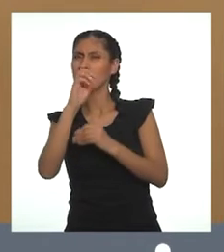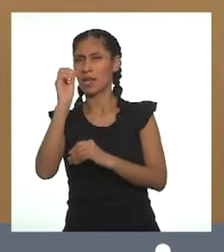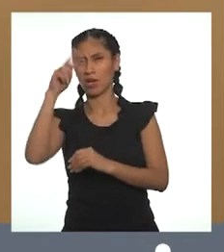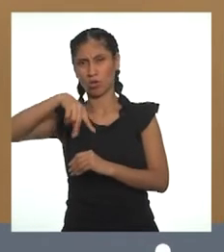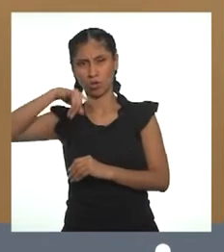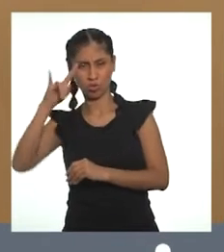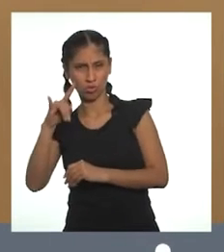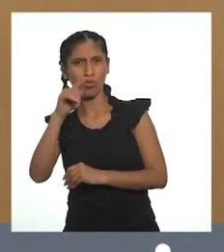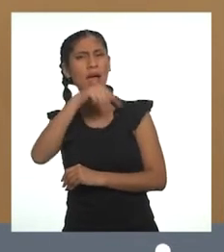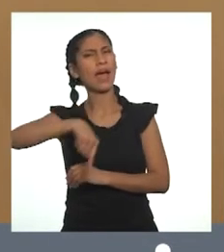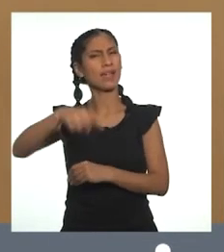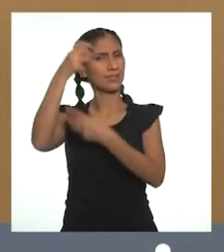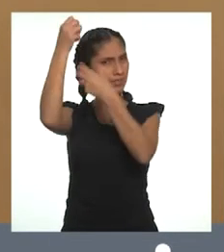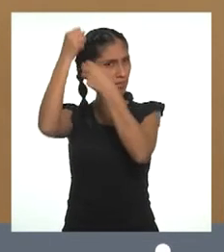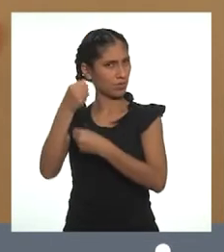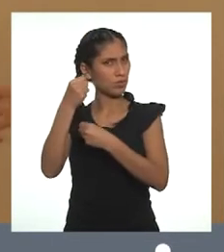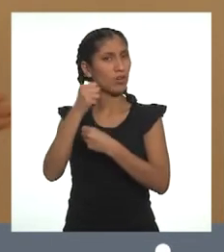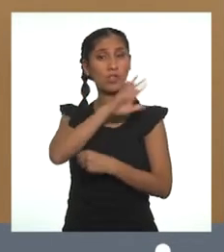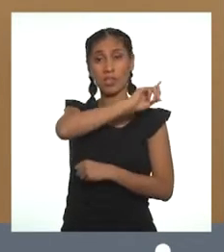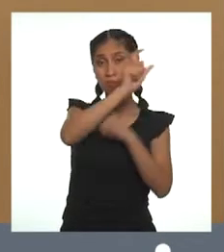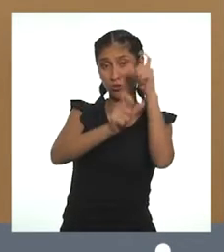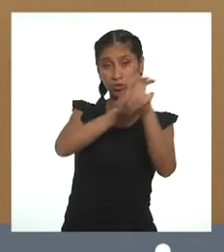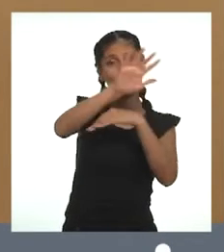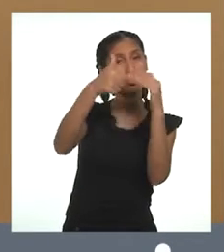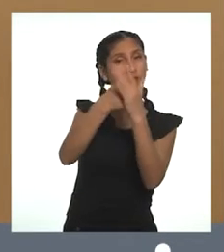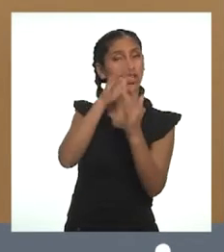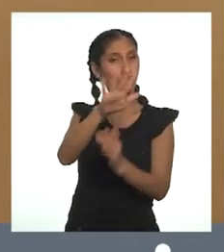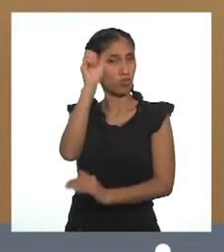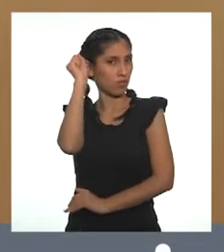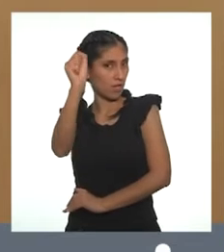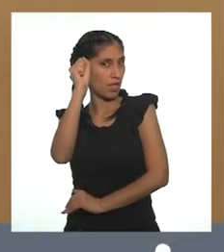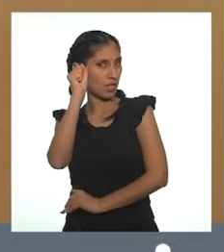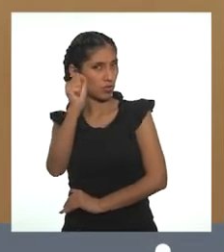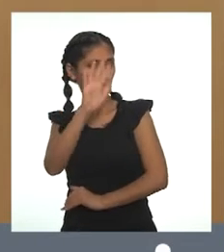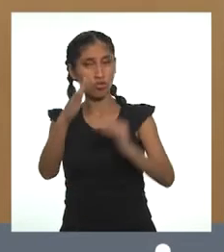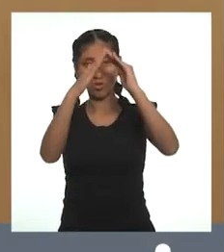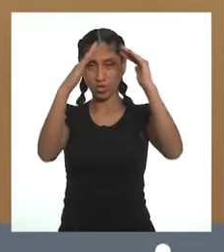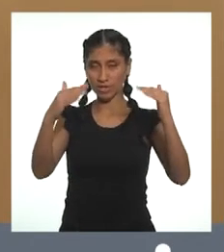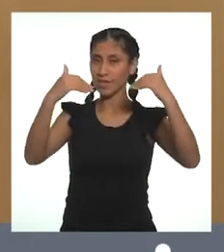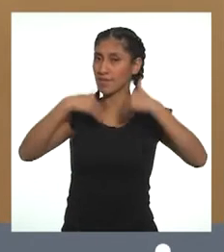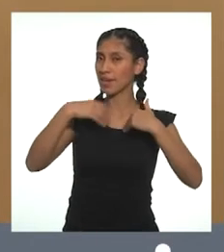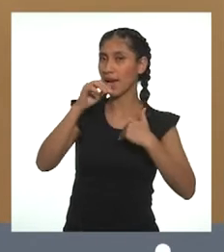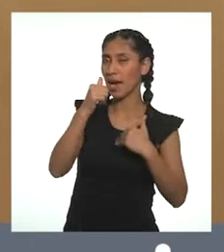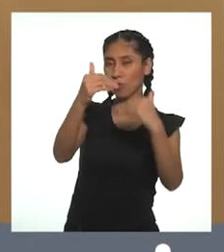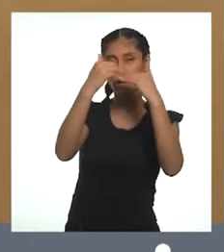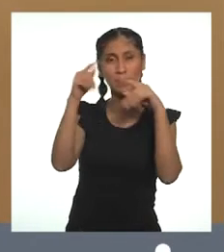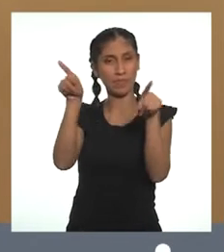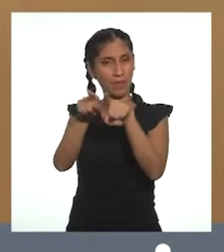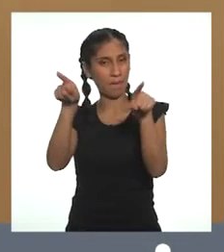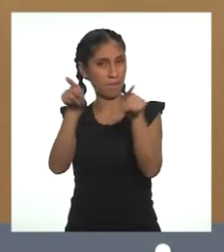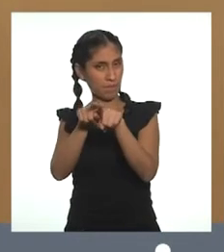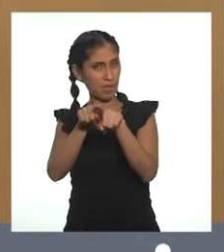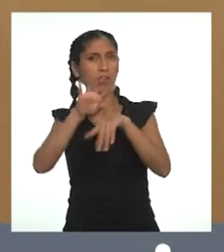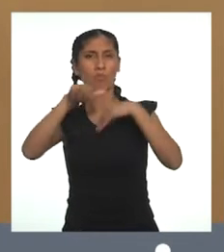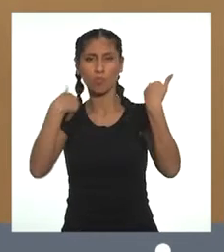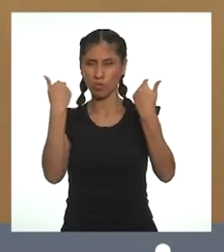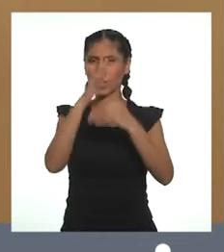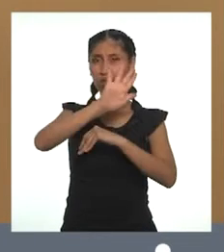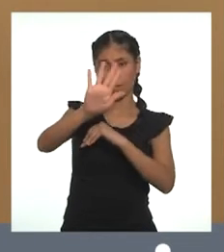estableció el derecho de todos a disponer de agua suficiente, salubre, aceptable,